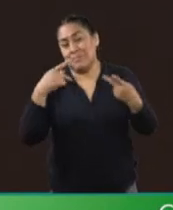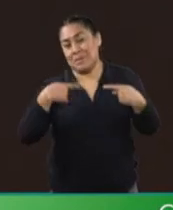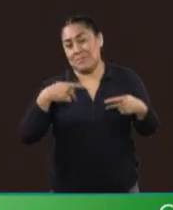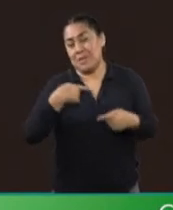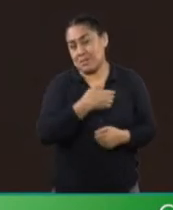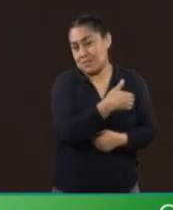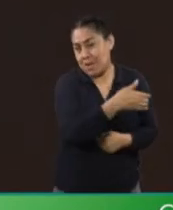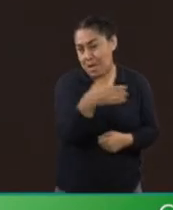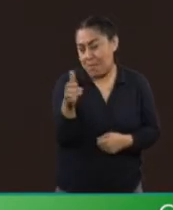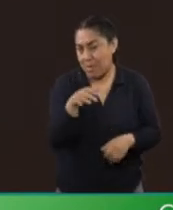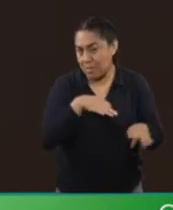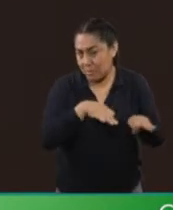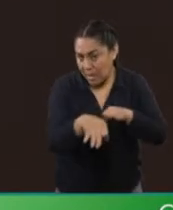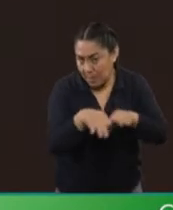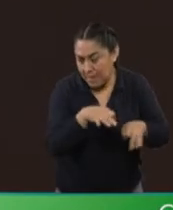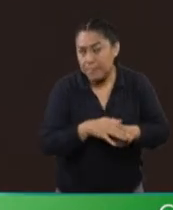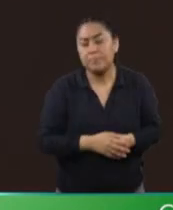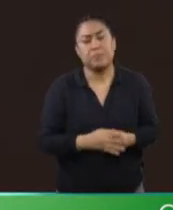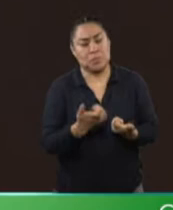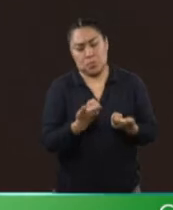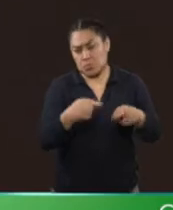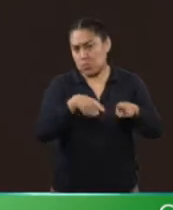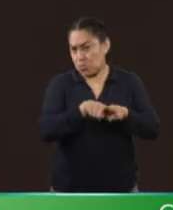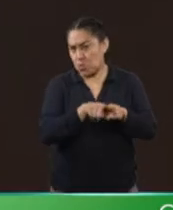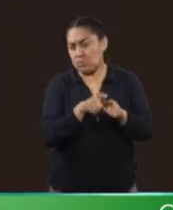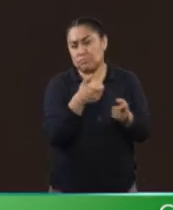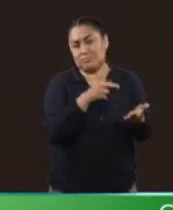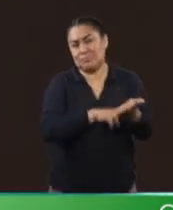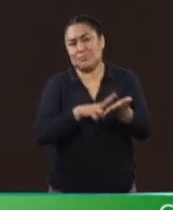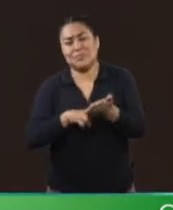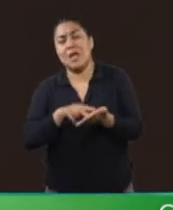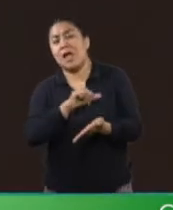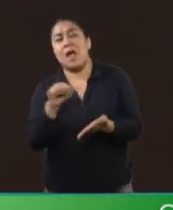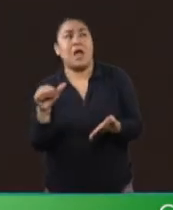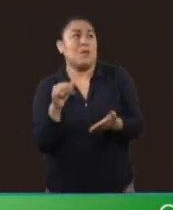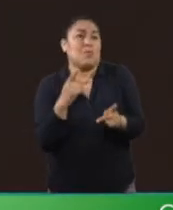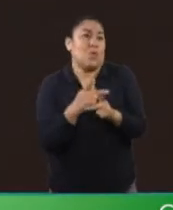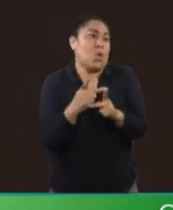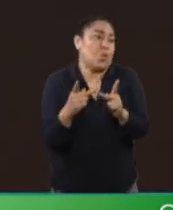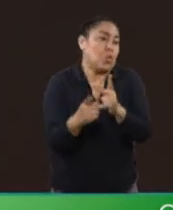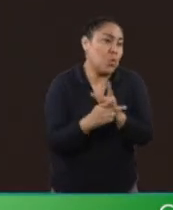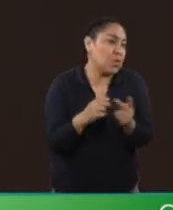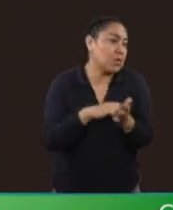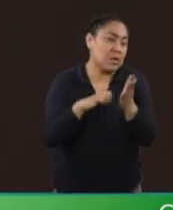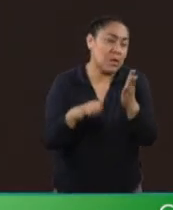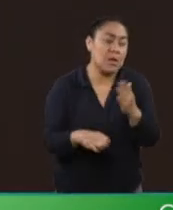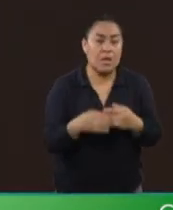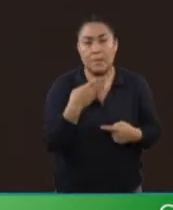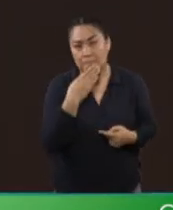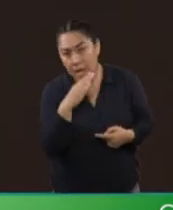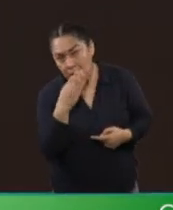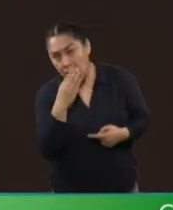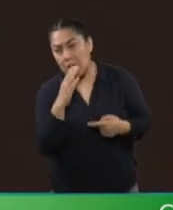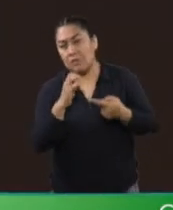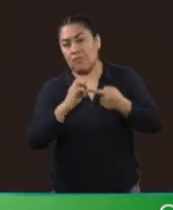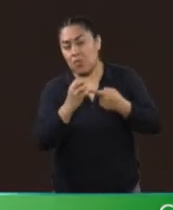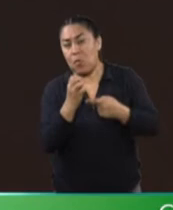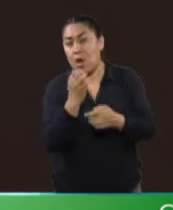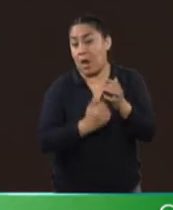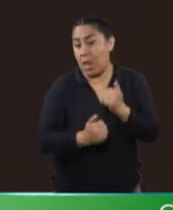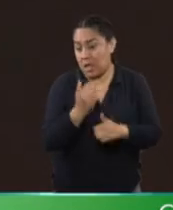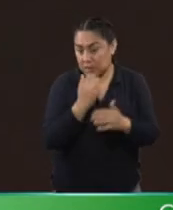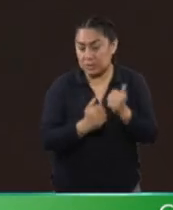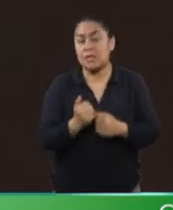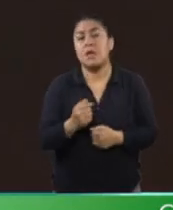fijación de precios para productos básicos como maíz, frijol y leche, y busquemos